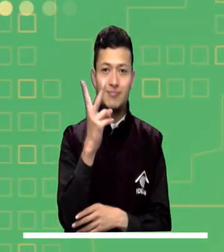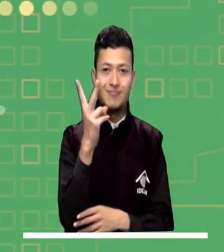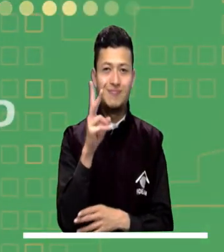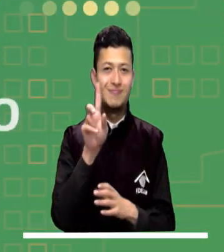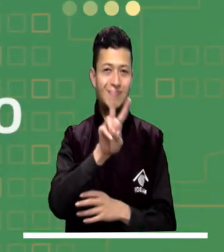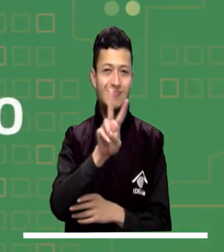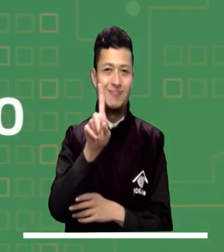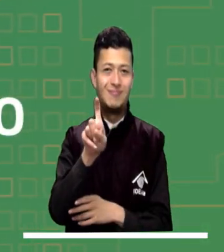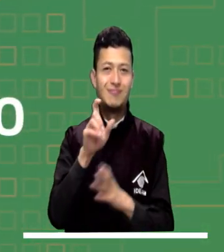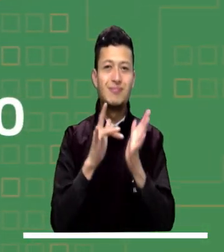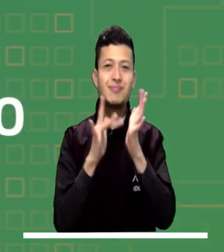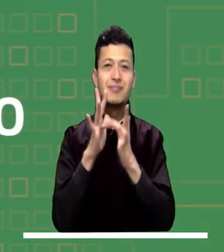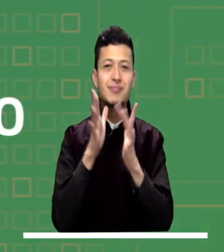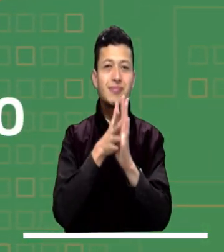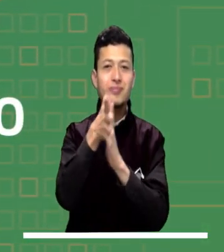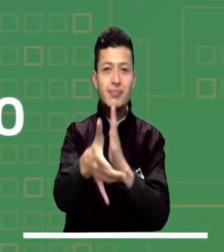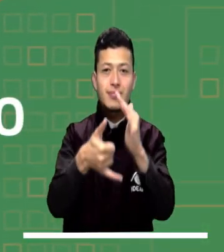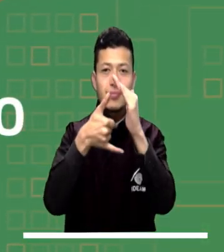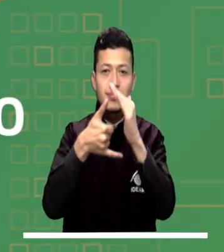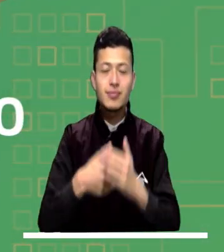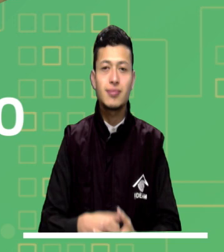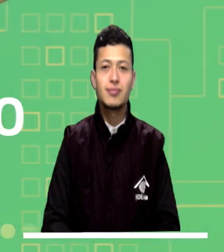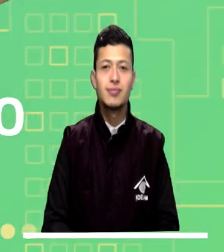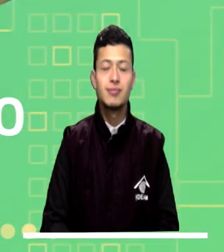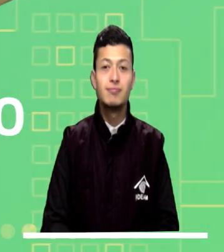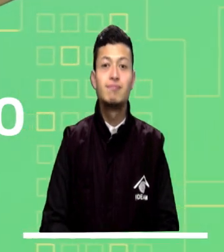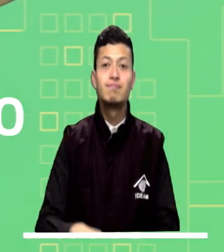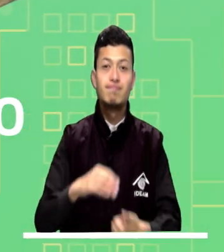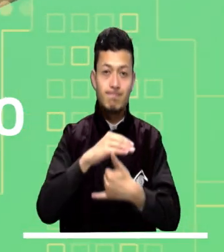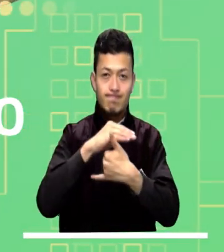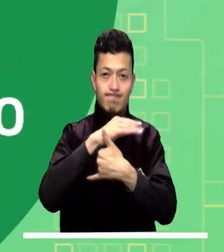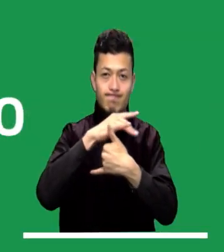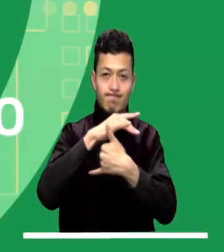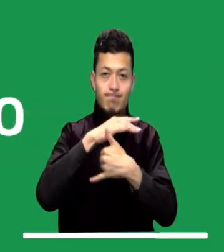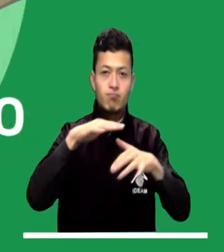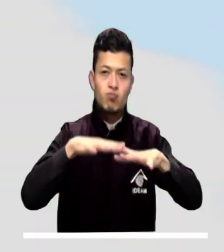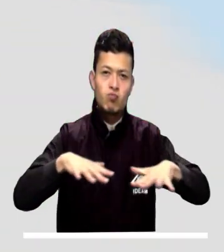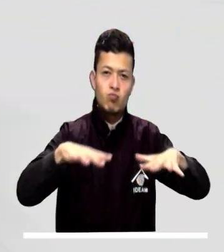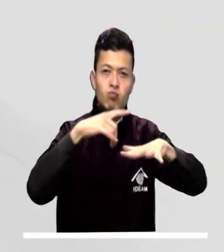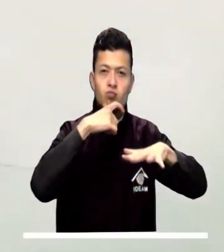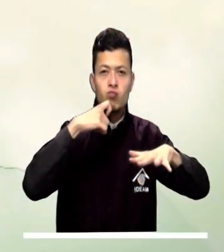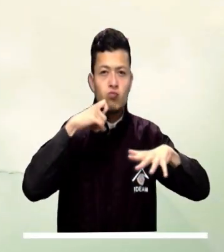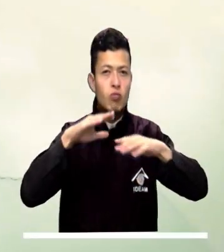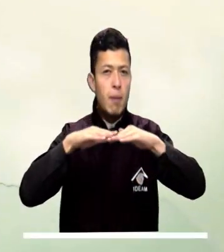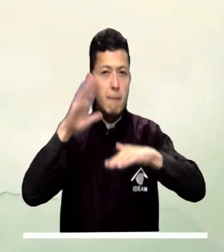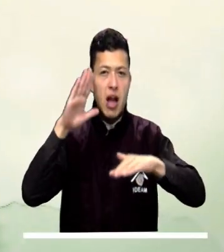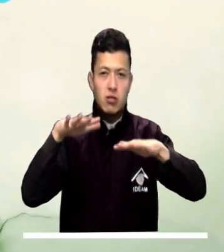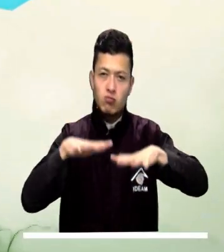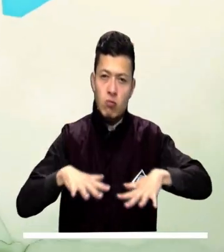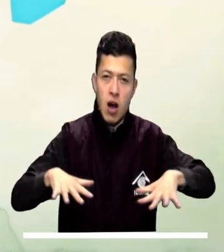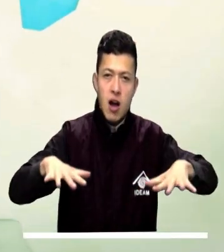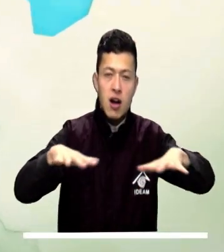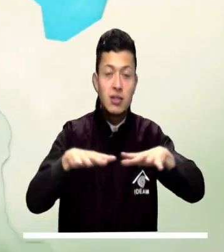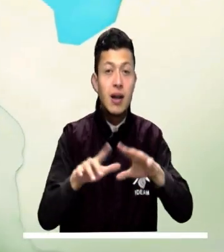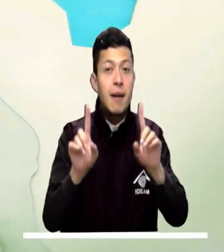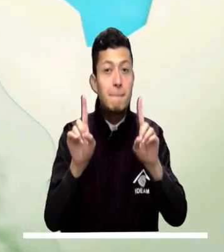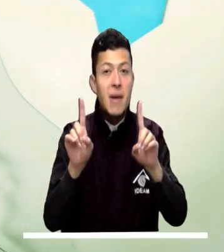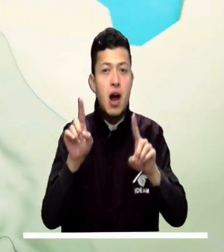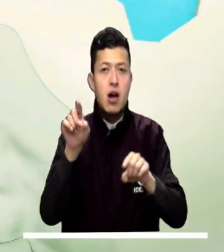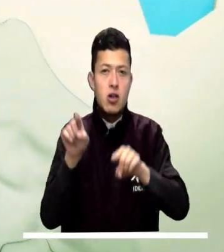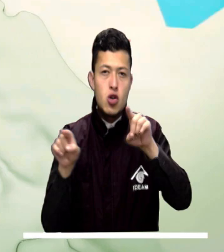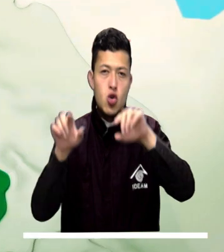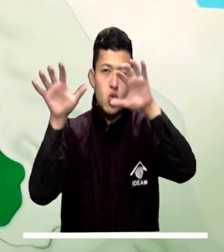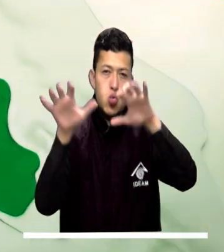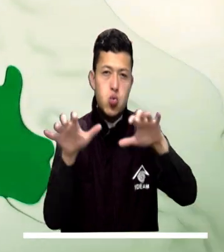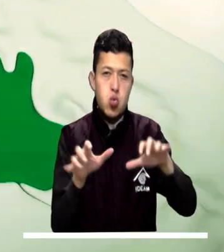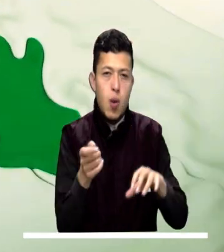Prognóstico del tiempo para la mañana de hoy, viernes 26 de abril. La región Caribe puede presentar condiciones secas sobre